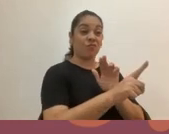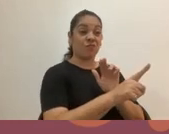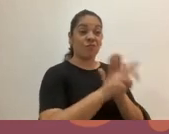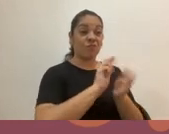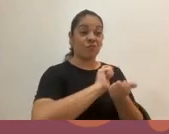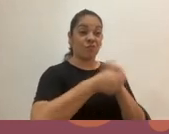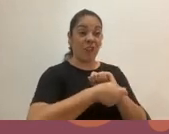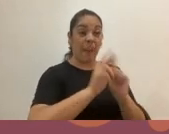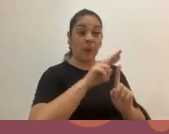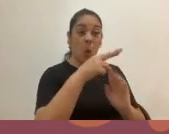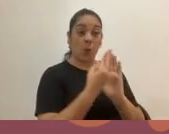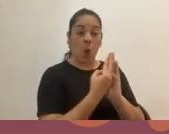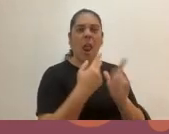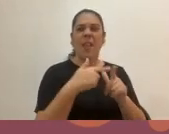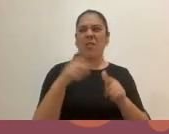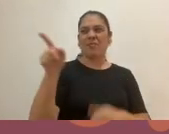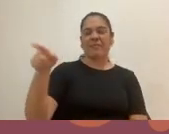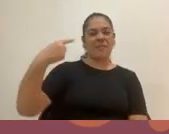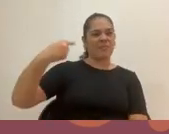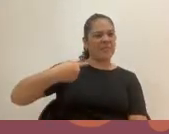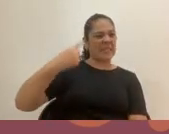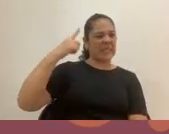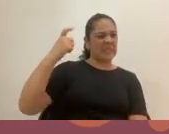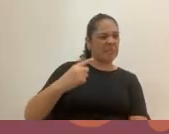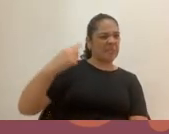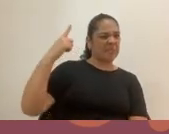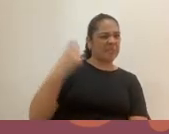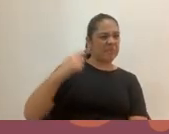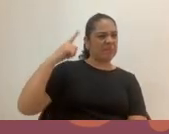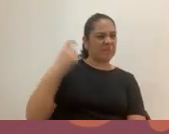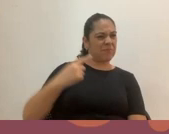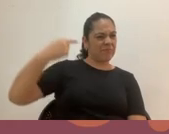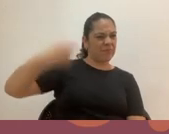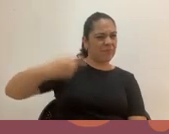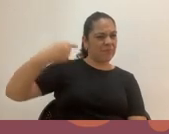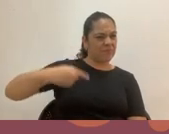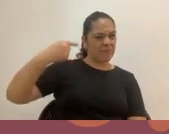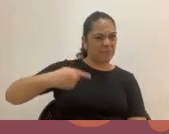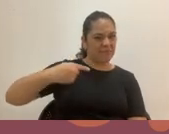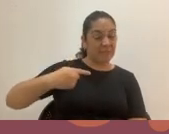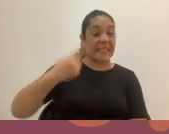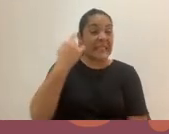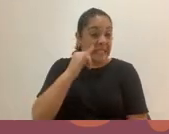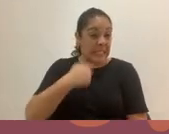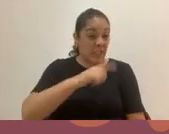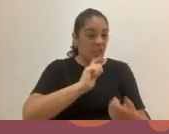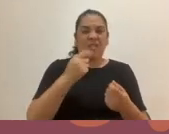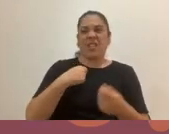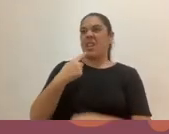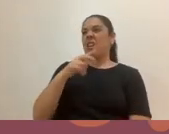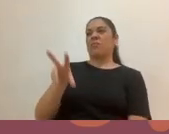solemos ser muy juzgados, ¿verdad? Muy señalados. Y esto lo vemos, por ejemplo,